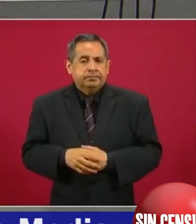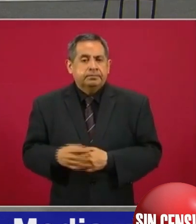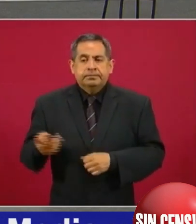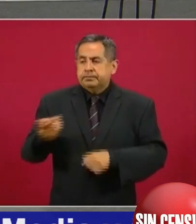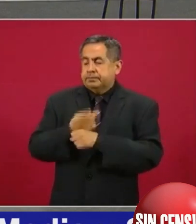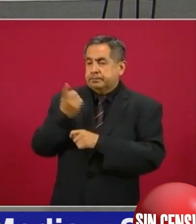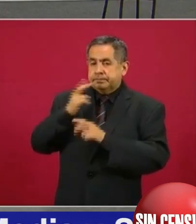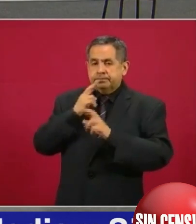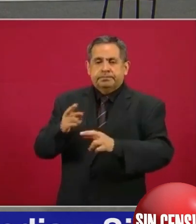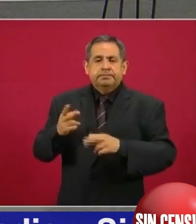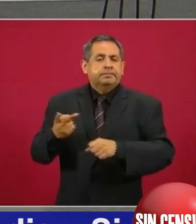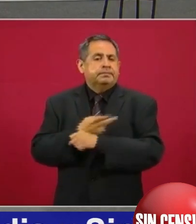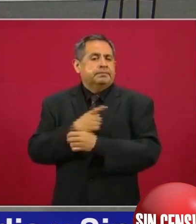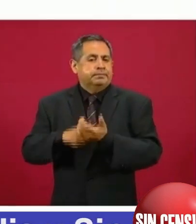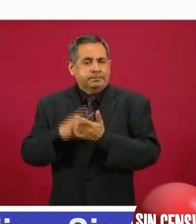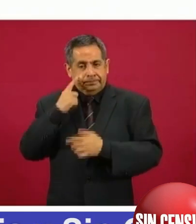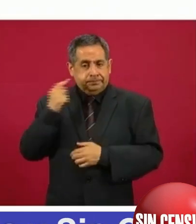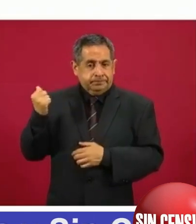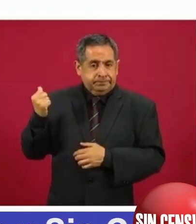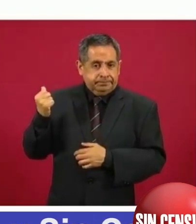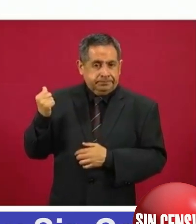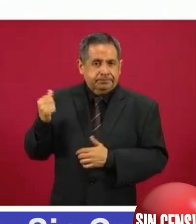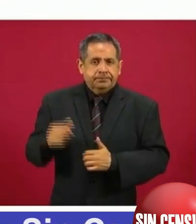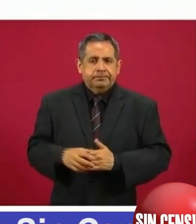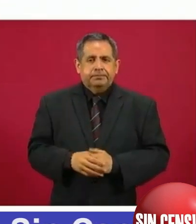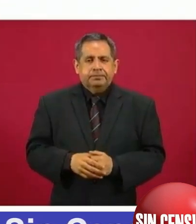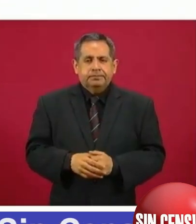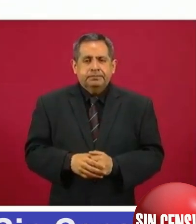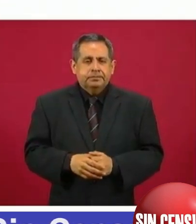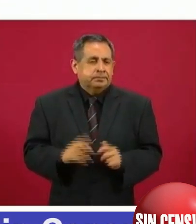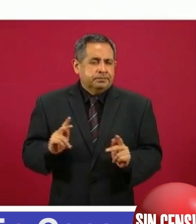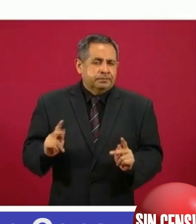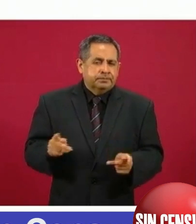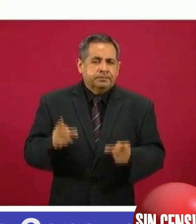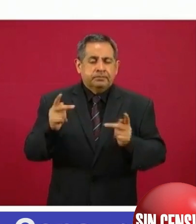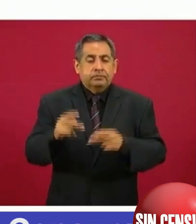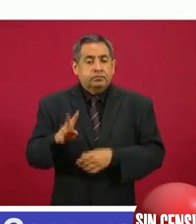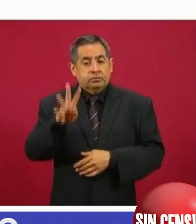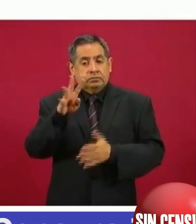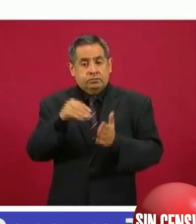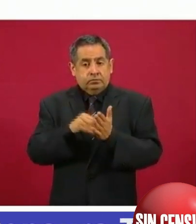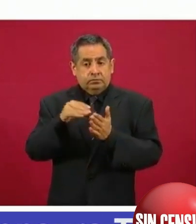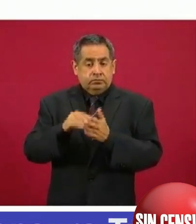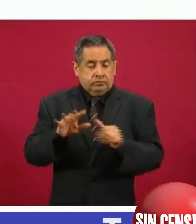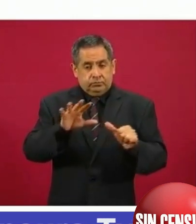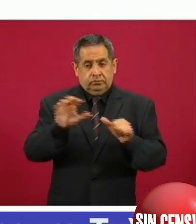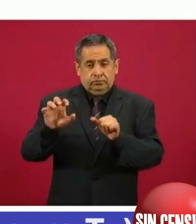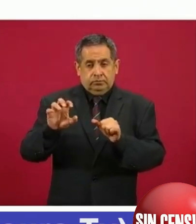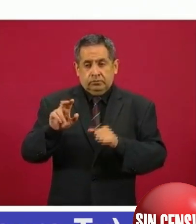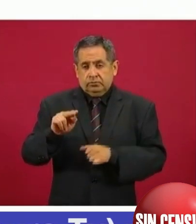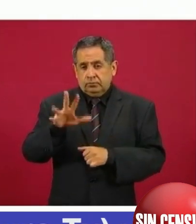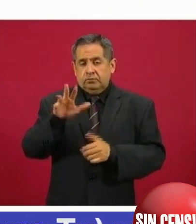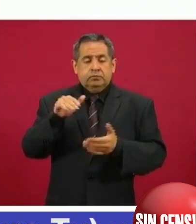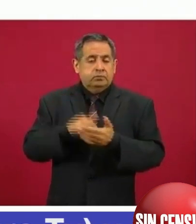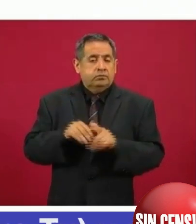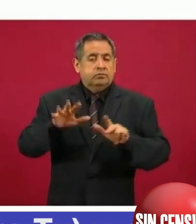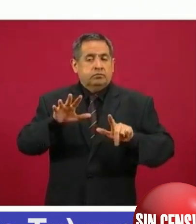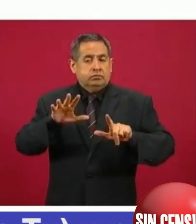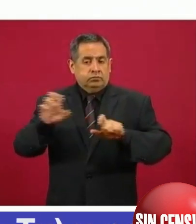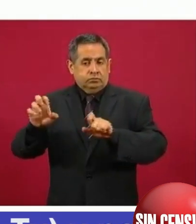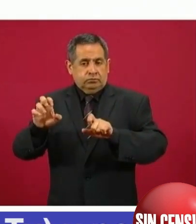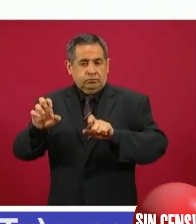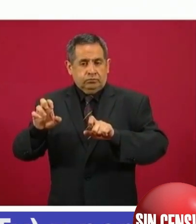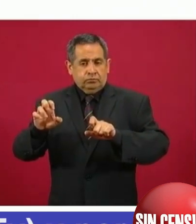que tuvimos. Se vendieron 4 millones 685 mil